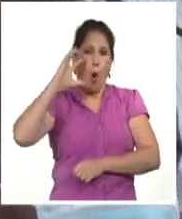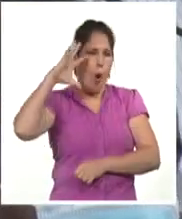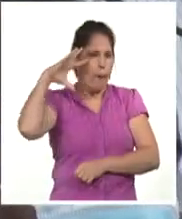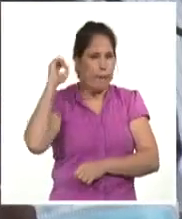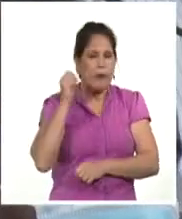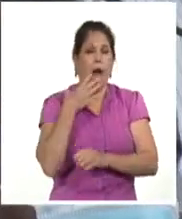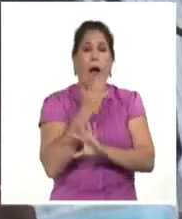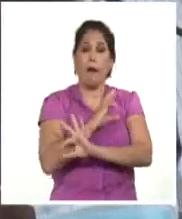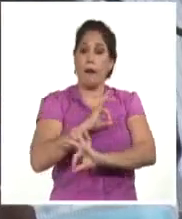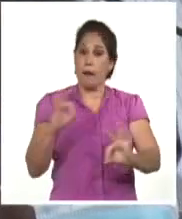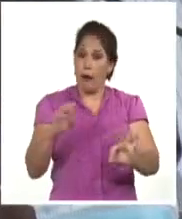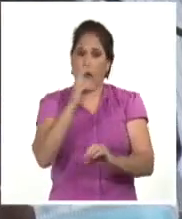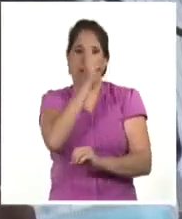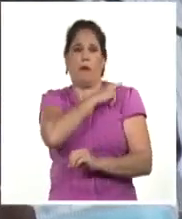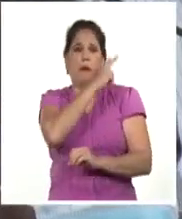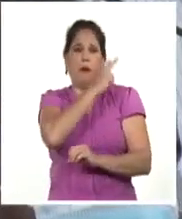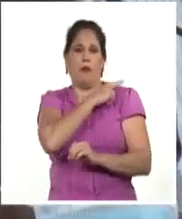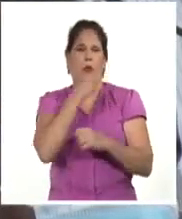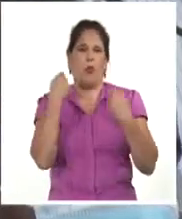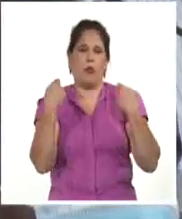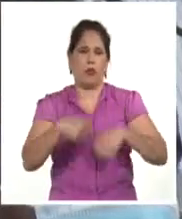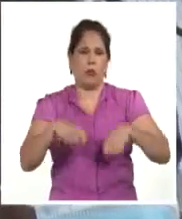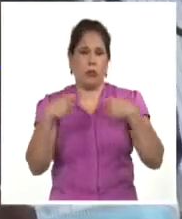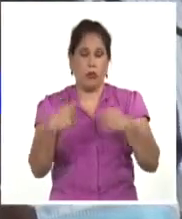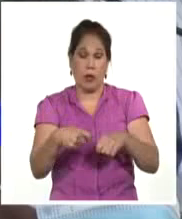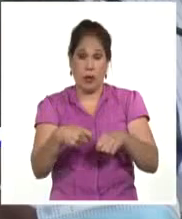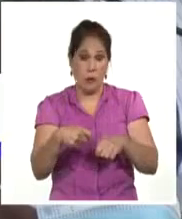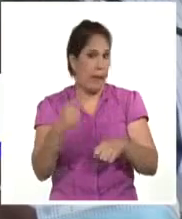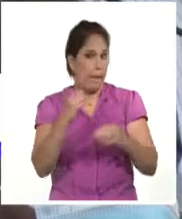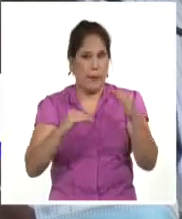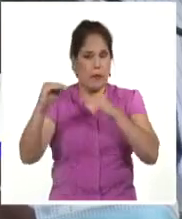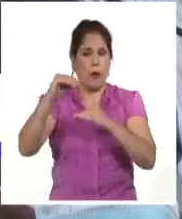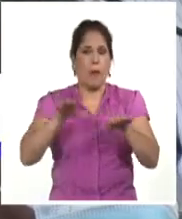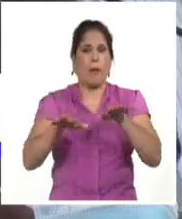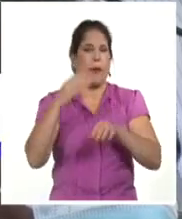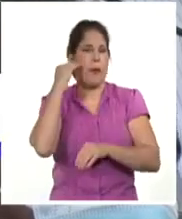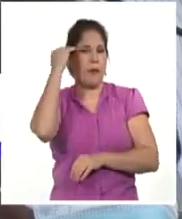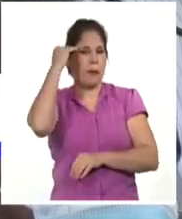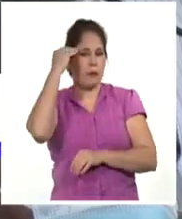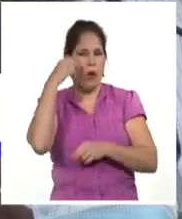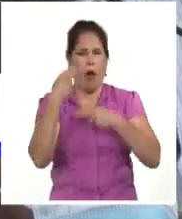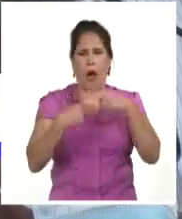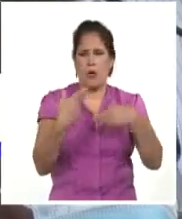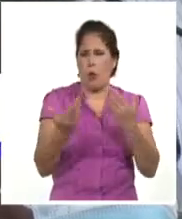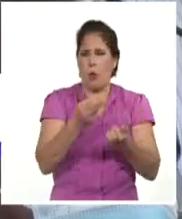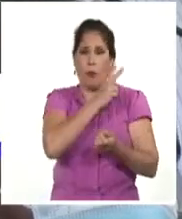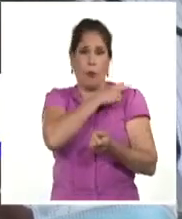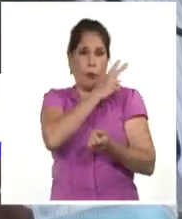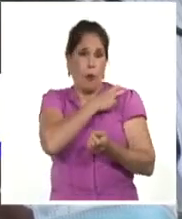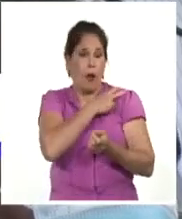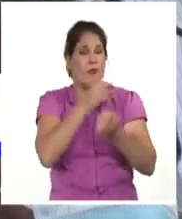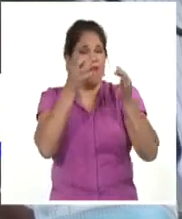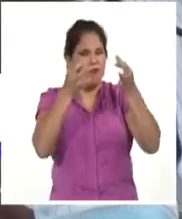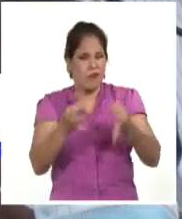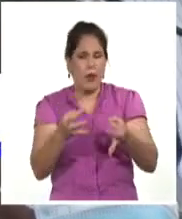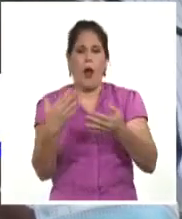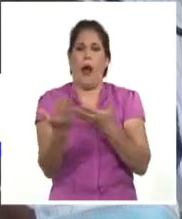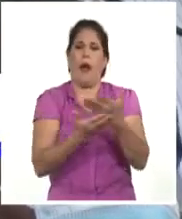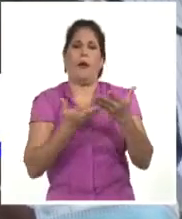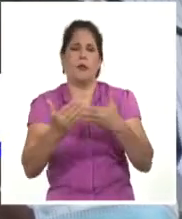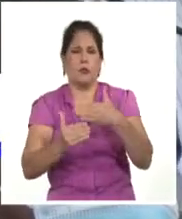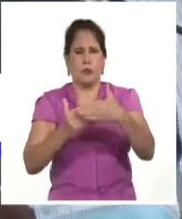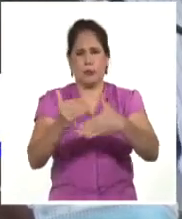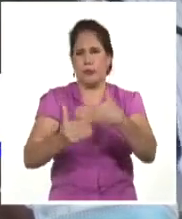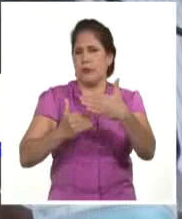de la calidad de los cuadros que hoy tenemos y sobre todo en su nivel de preparación, de actuación, la eficacia con la que gestionamos los